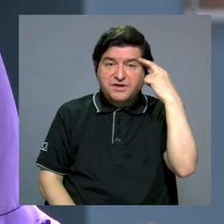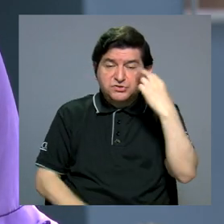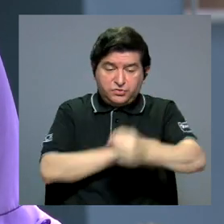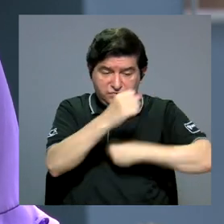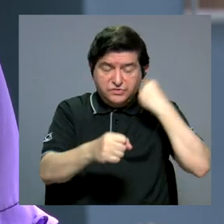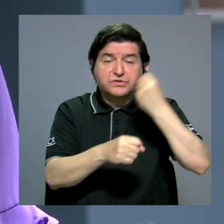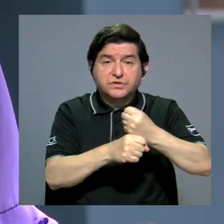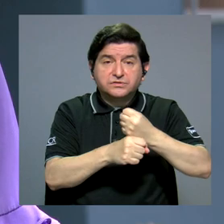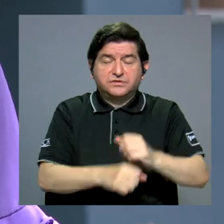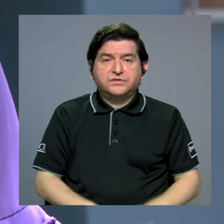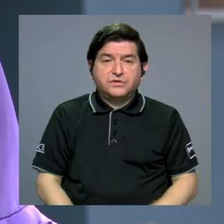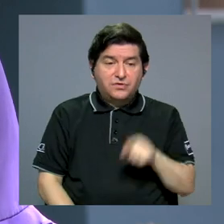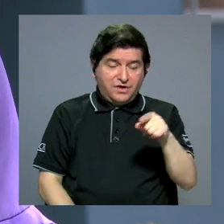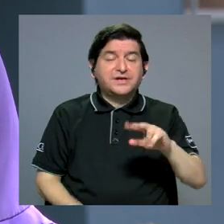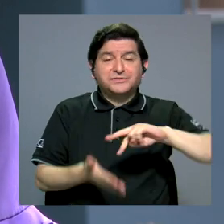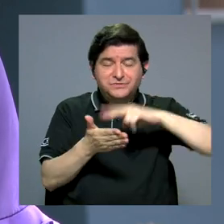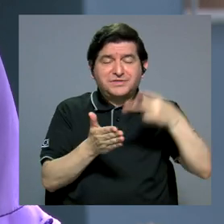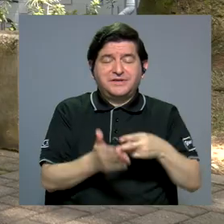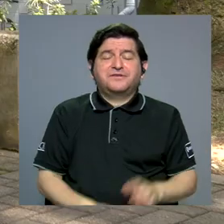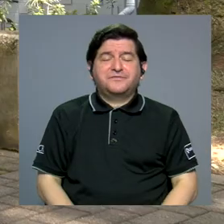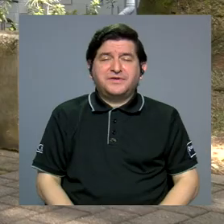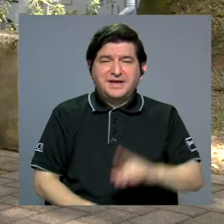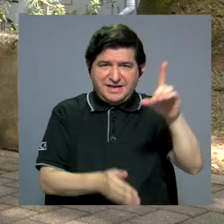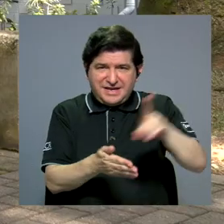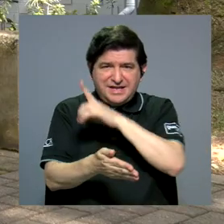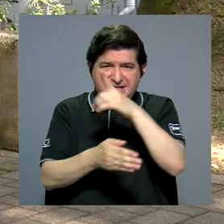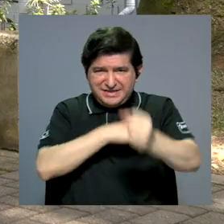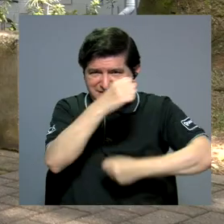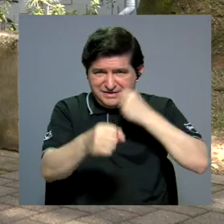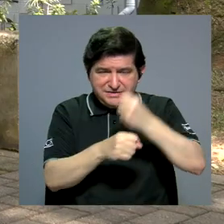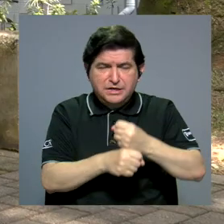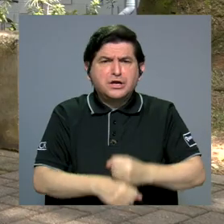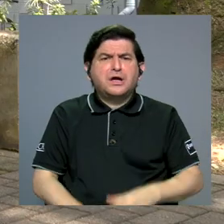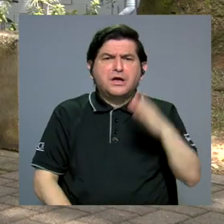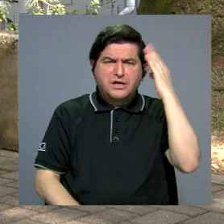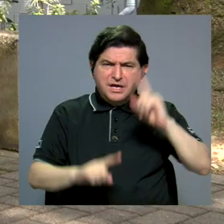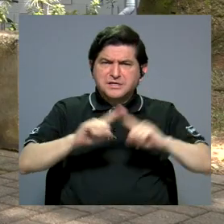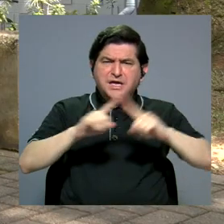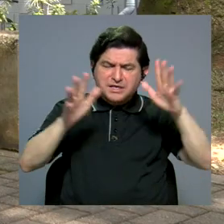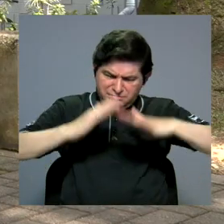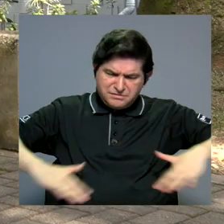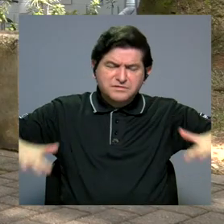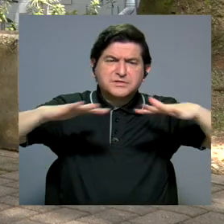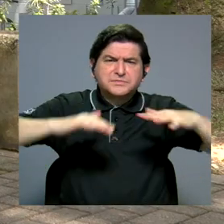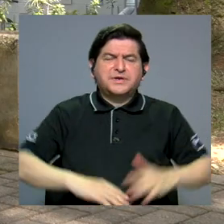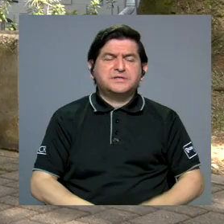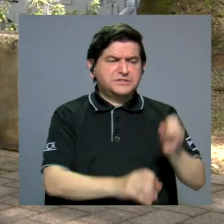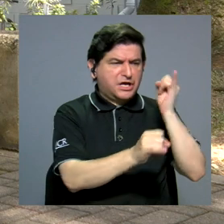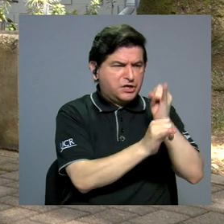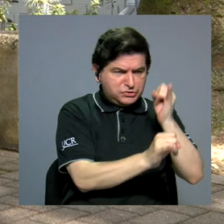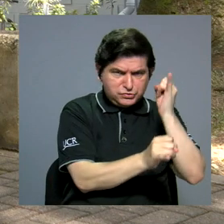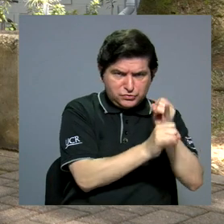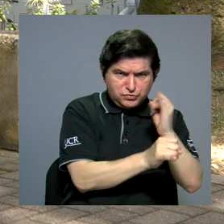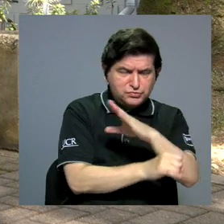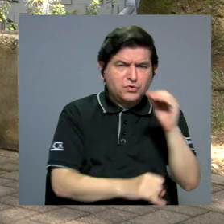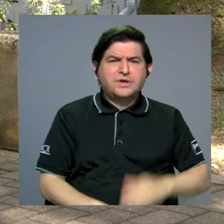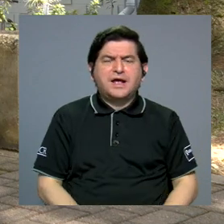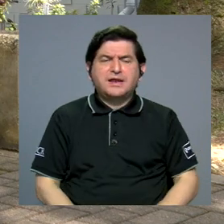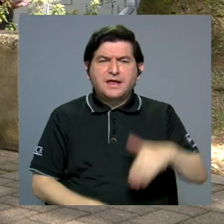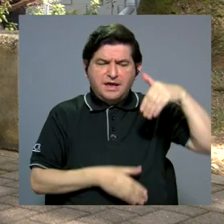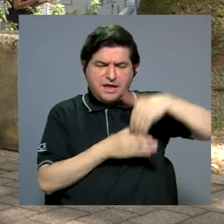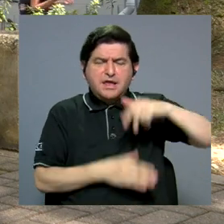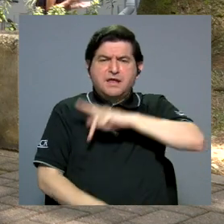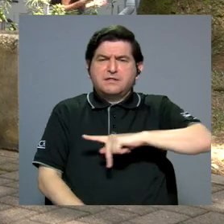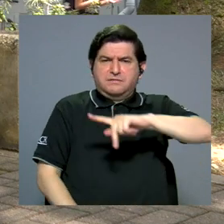la edad. Eso es básicamente el edadismo y puede experimentarse en distintos escenarios, en lo institucional y en lo